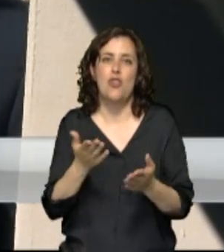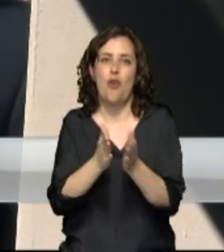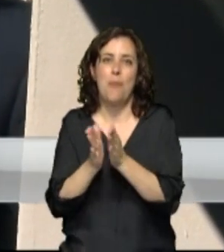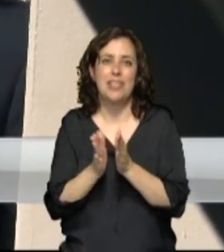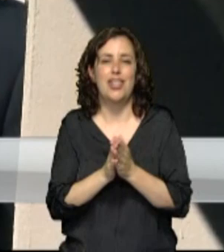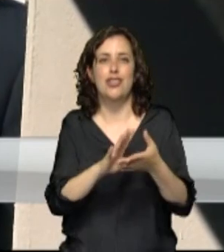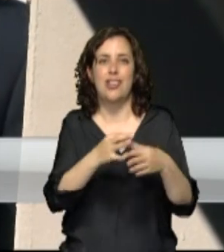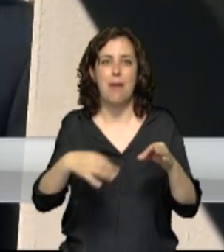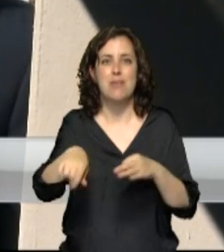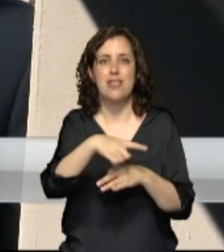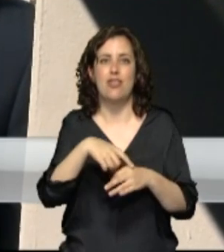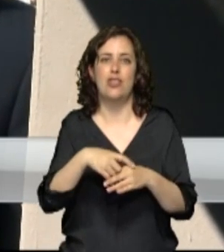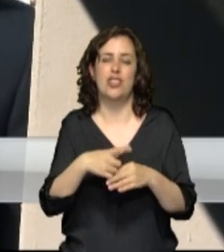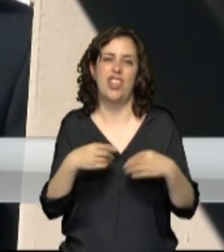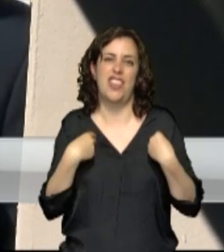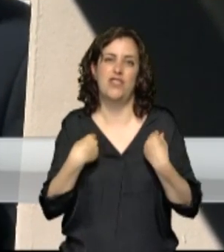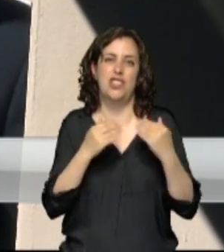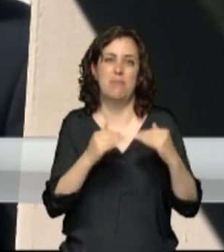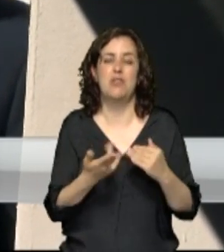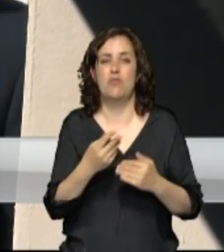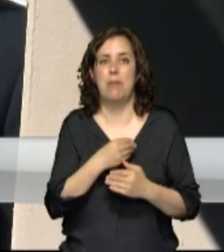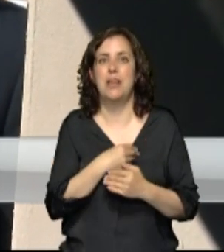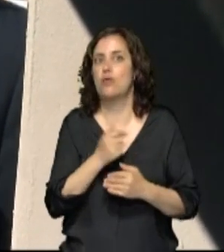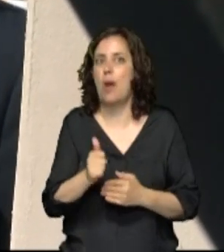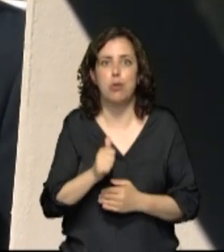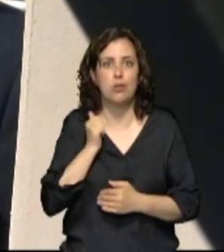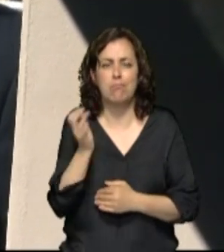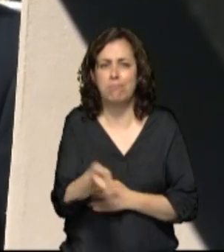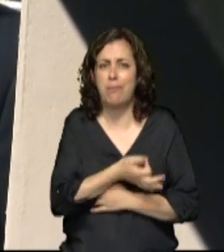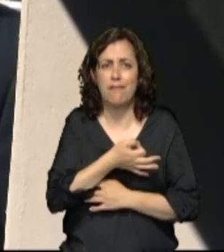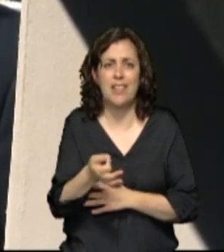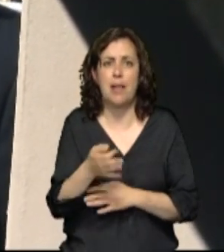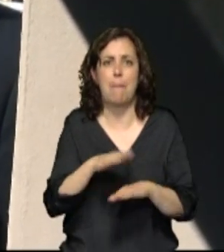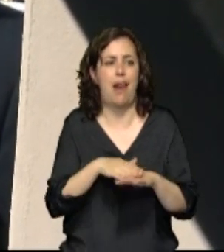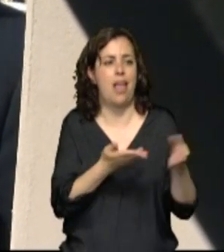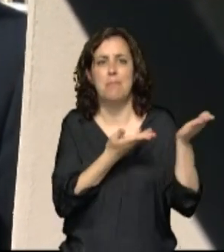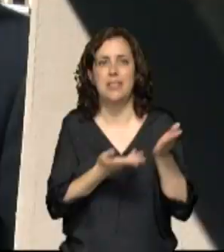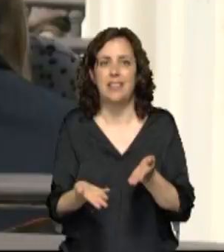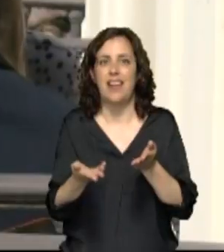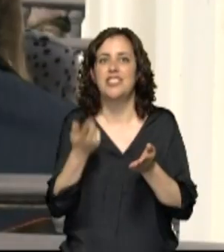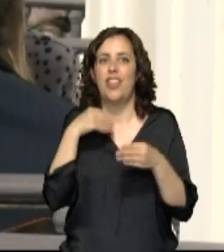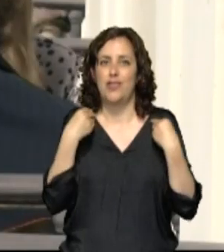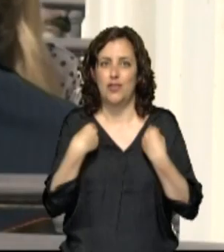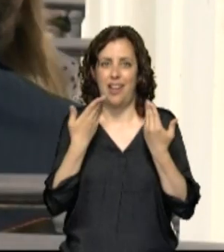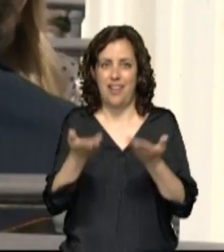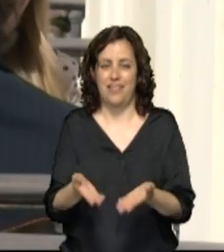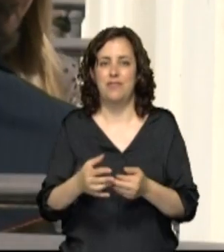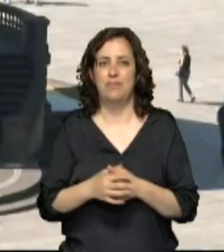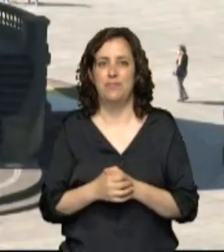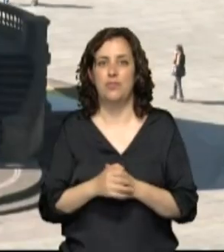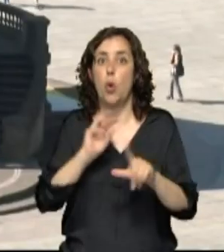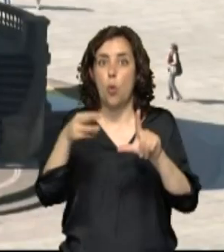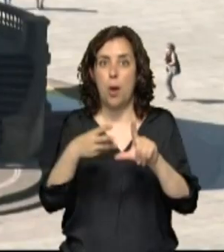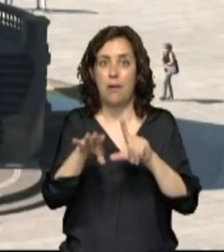amigos, sean los que muchas veces menos lo conozcan. Es una oportunidad ideal para invitarles y que lo vivan por dentro. Se ha habilitado una web de